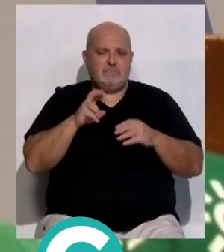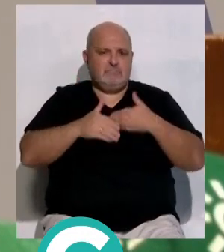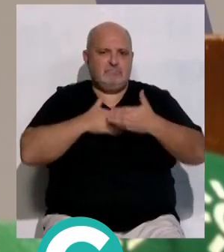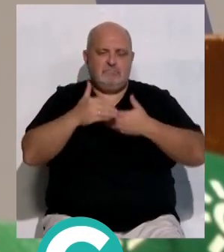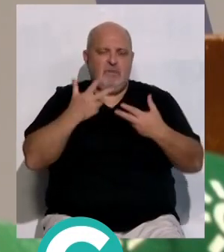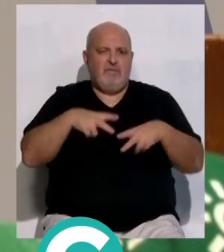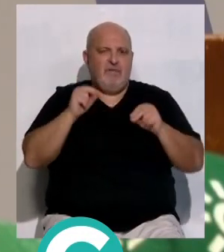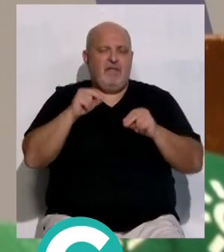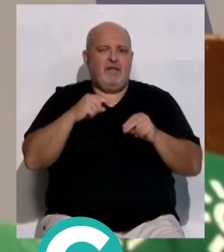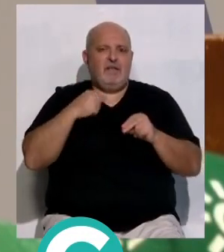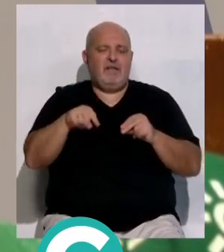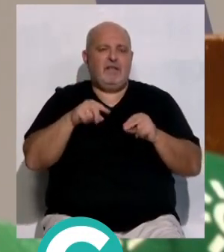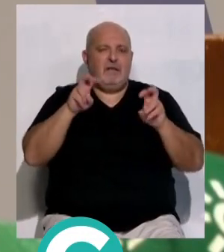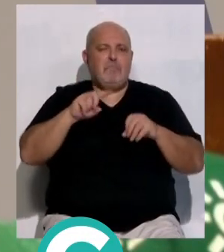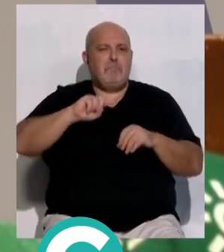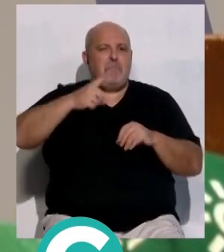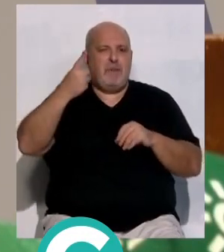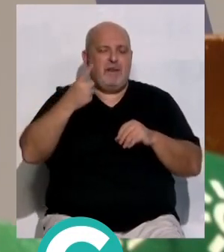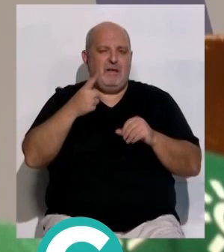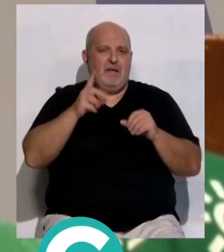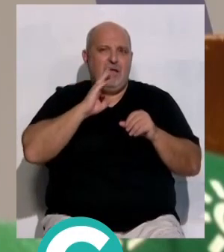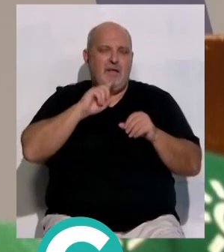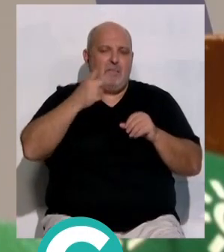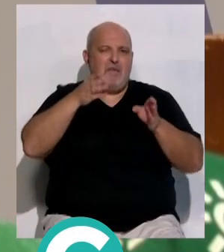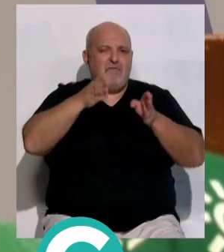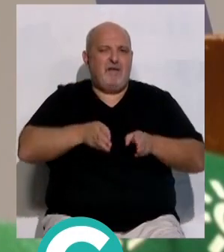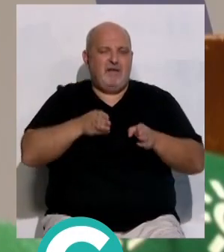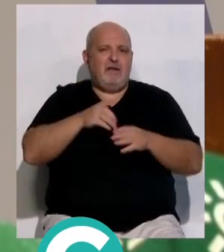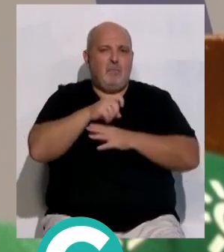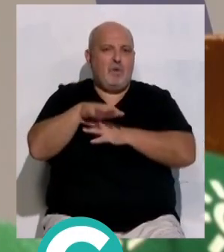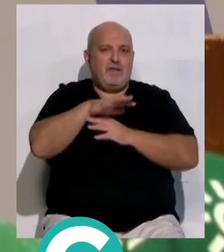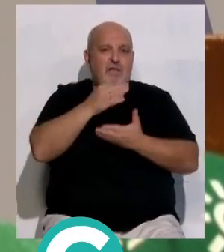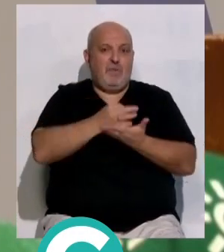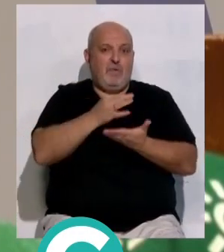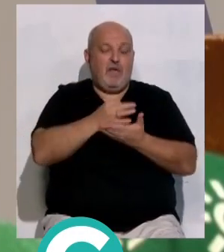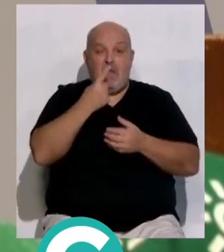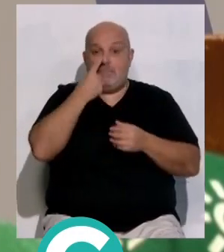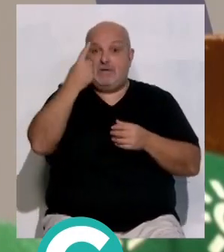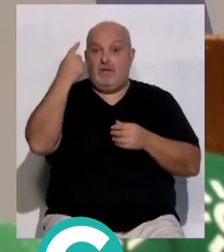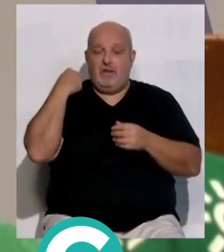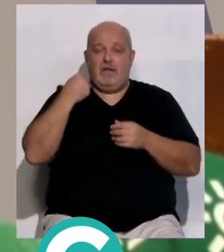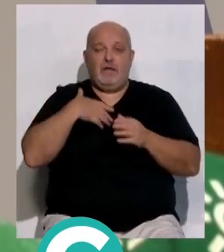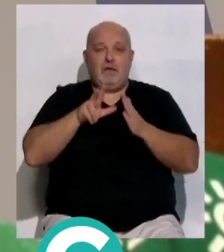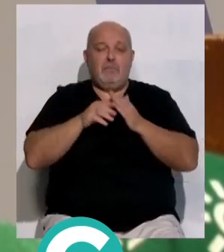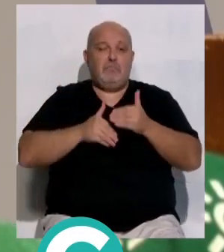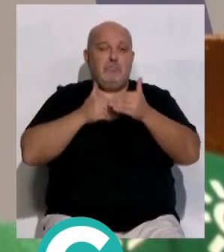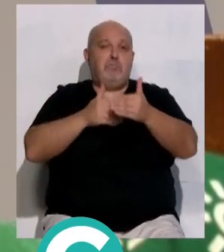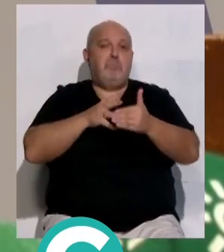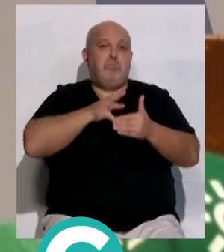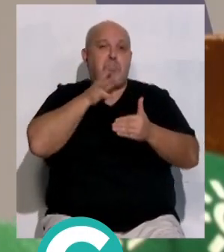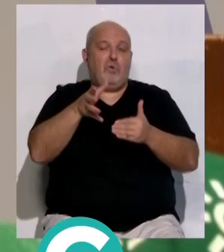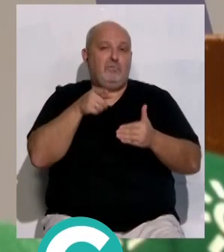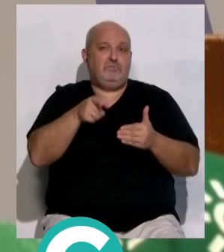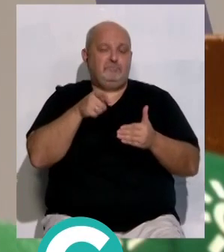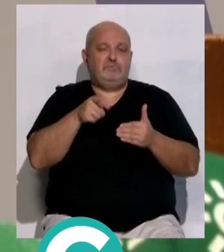camino de terminar la ejecución de la primera intervención, de la primera fase en el muelle ciudad. Ya el año pasado decidimos retrasarla porque fue en el